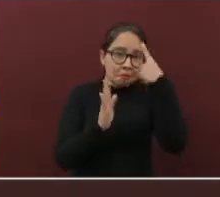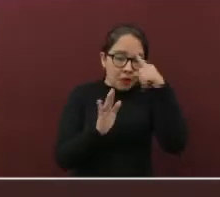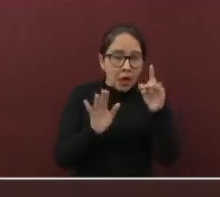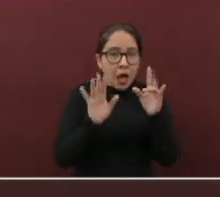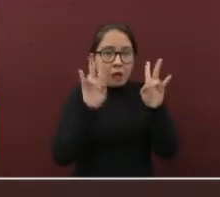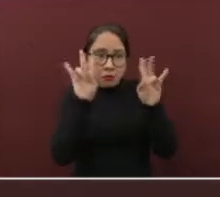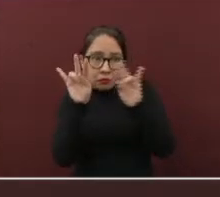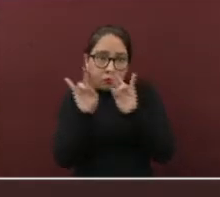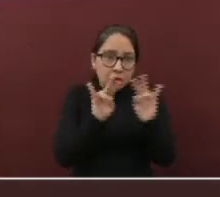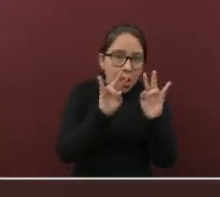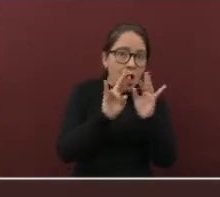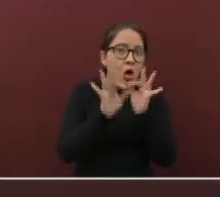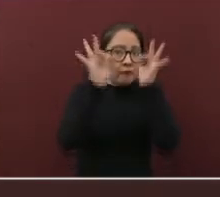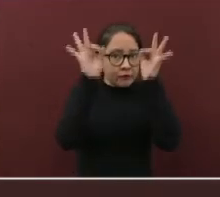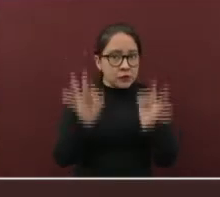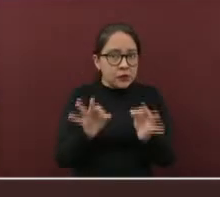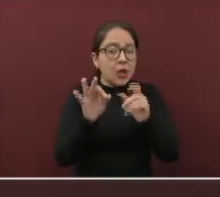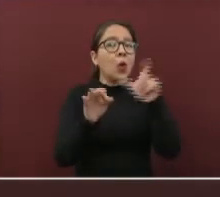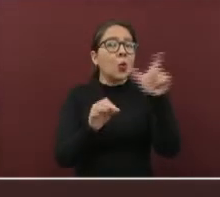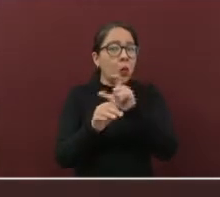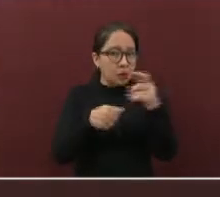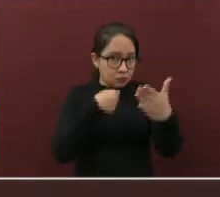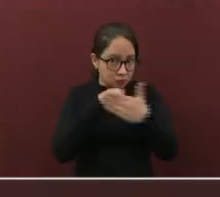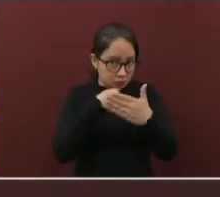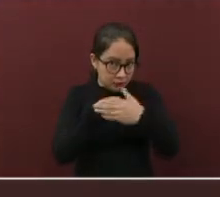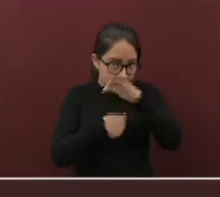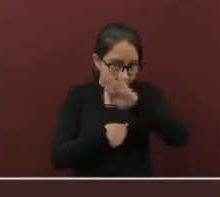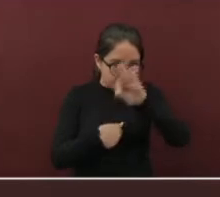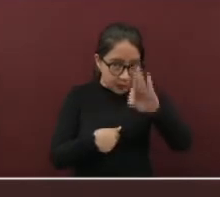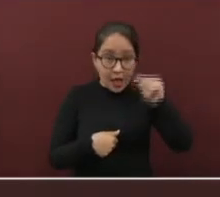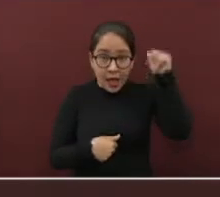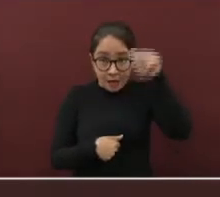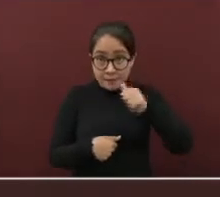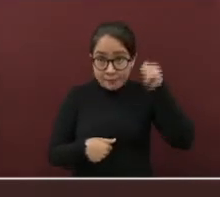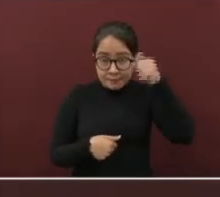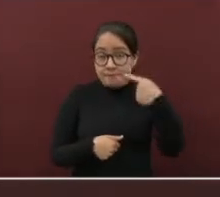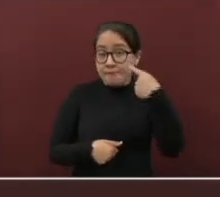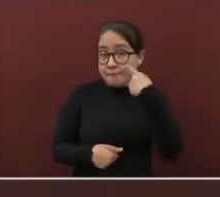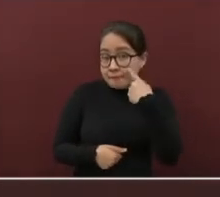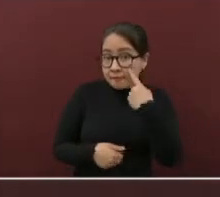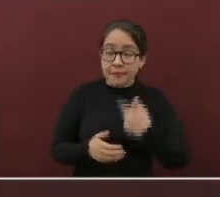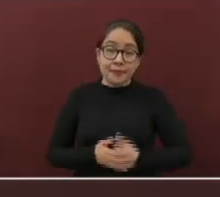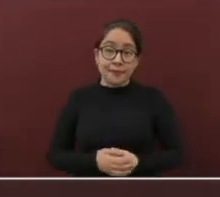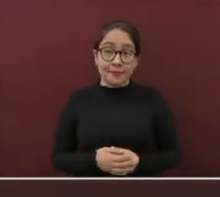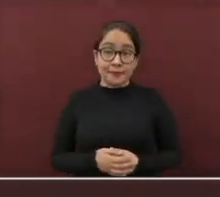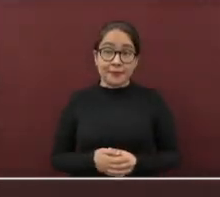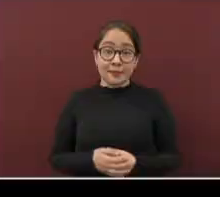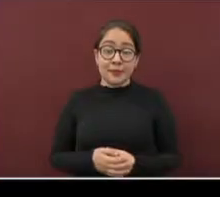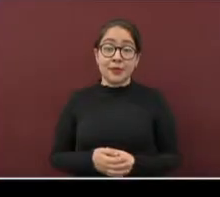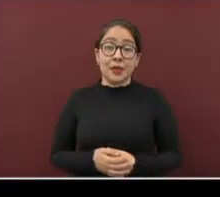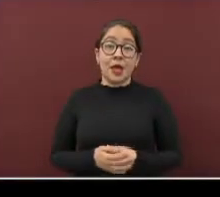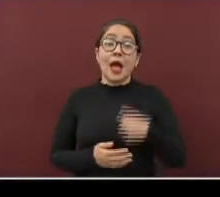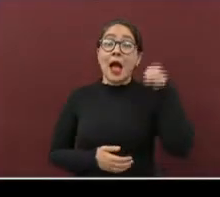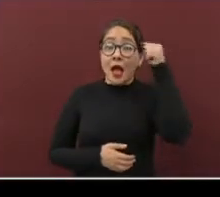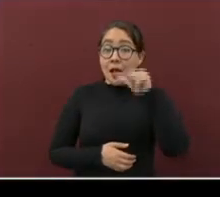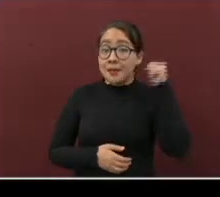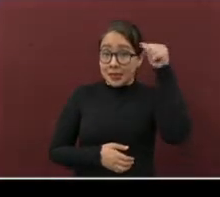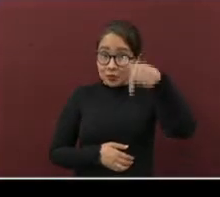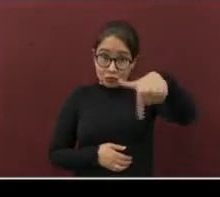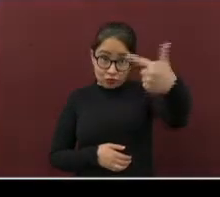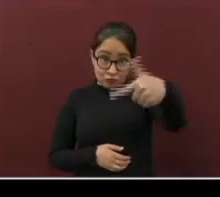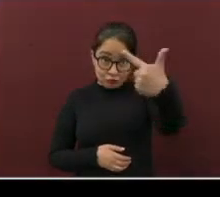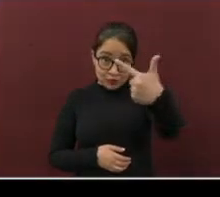oficiales de la vacunación en este mes de abril. Miren ustedes, el día 12 vamos